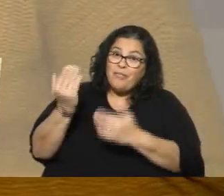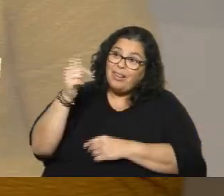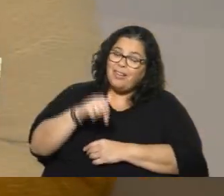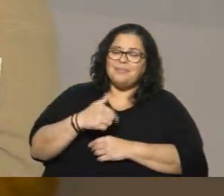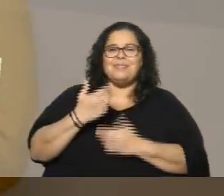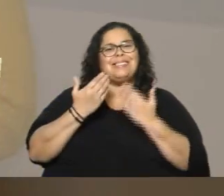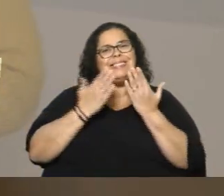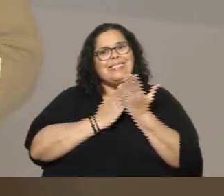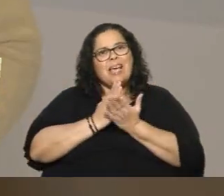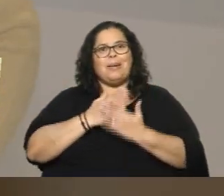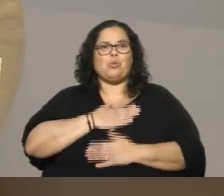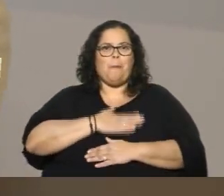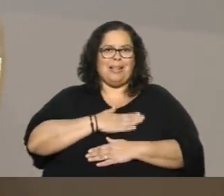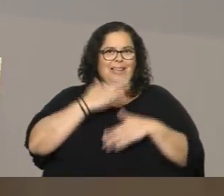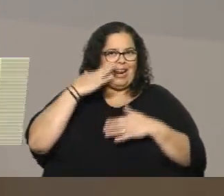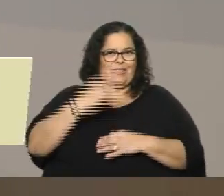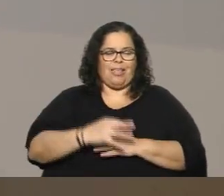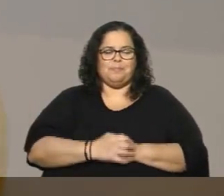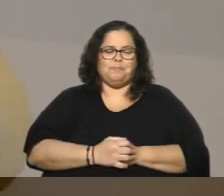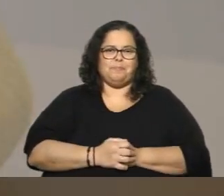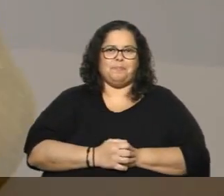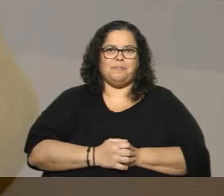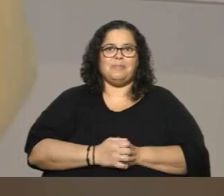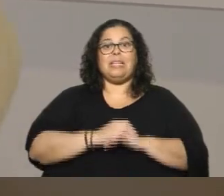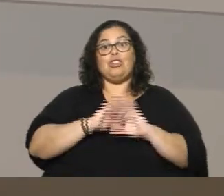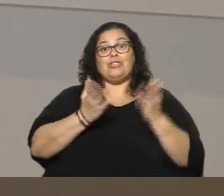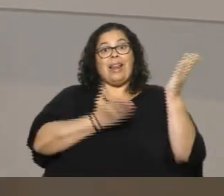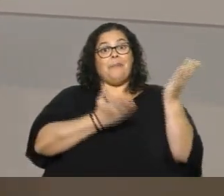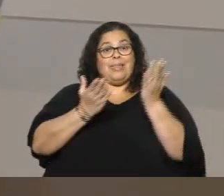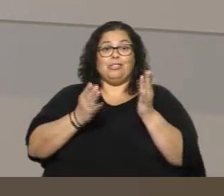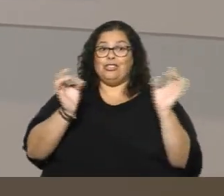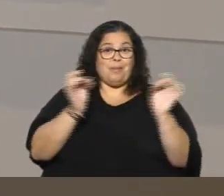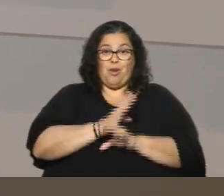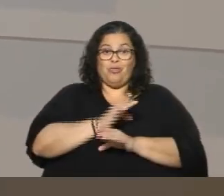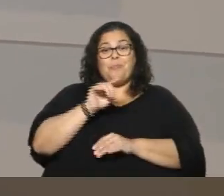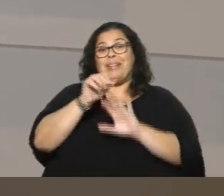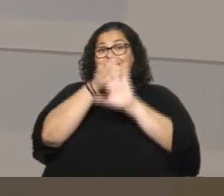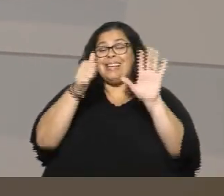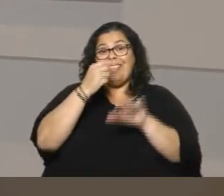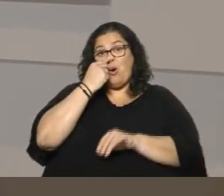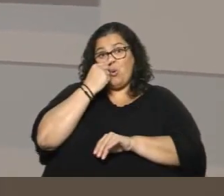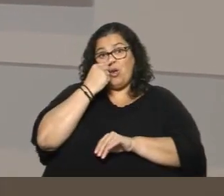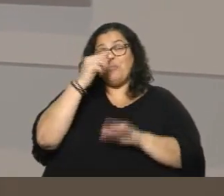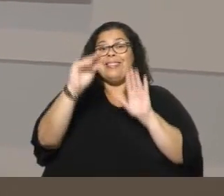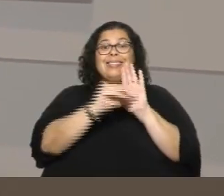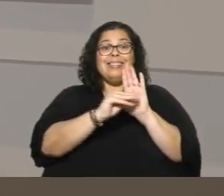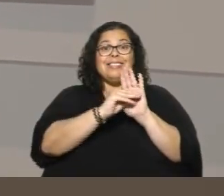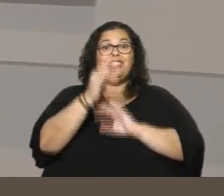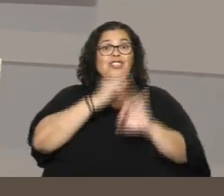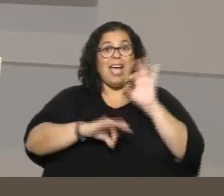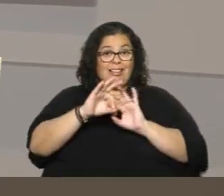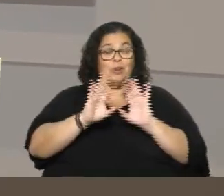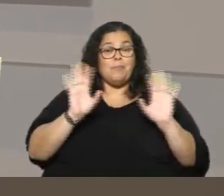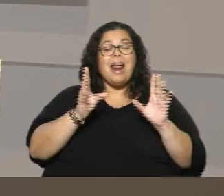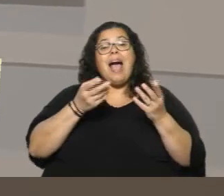siempre, es un placer, la verdad. Así que, bueno, entonces, la invitación está hecha 6 de junio en el Teatro Solís, todos a colaborar con el